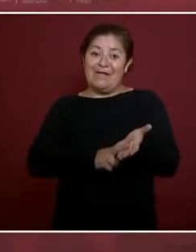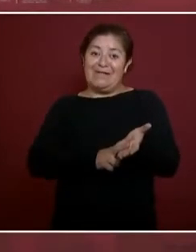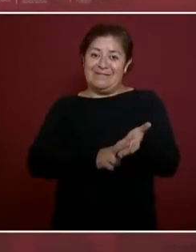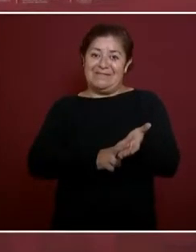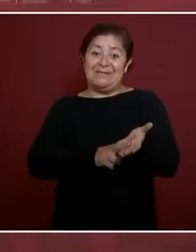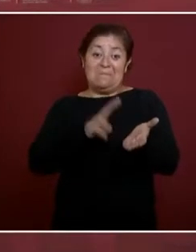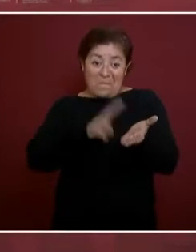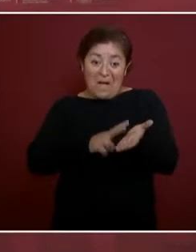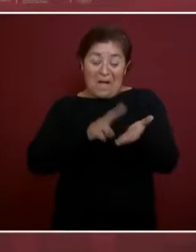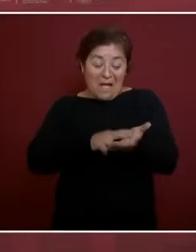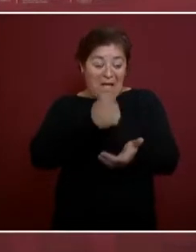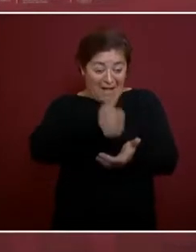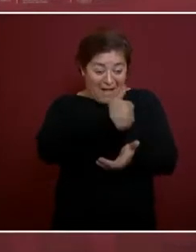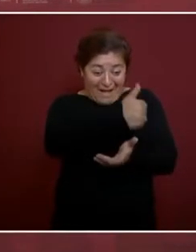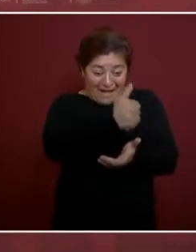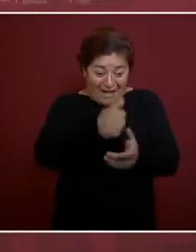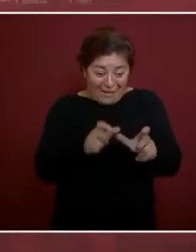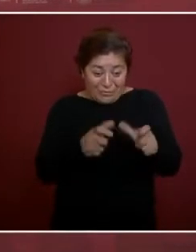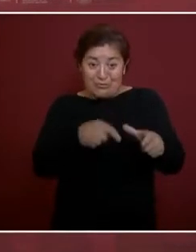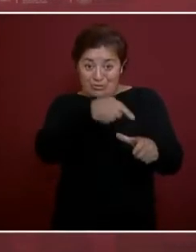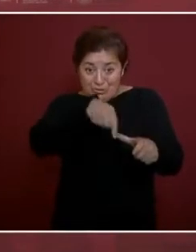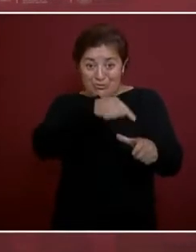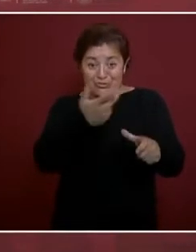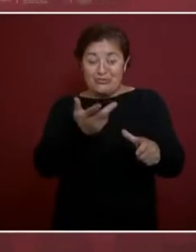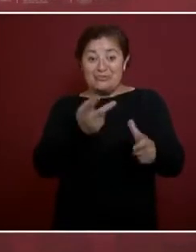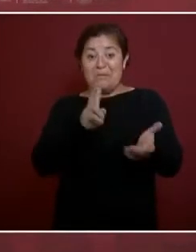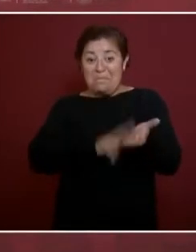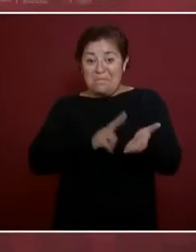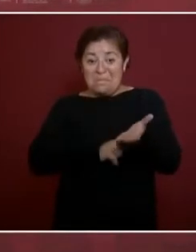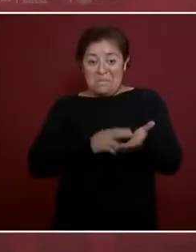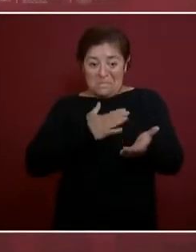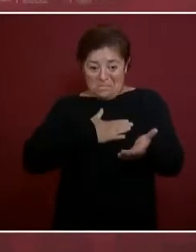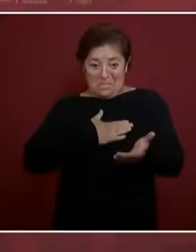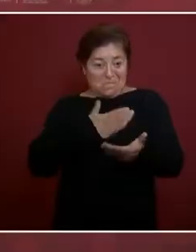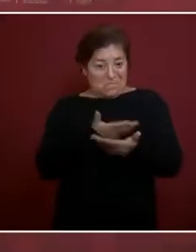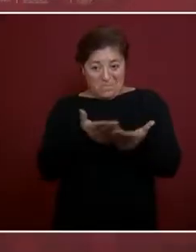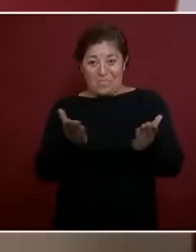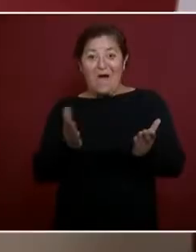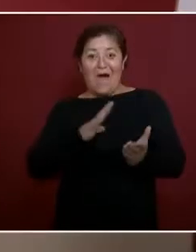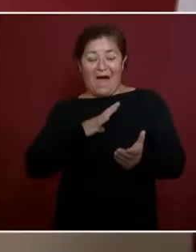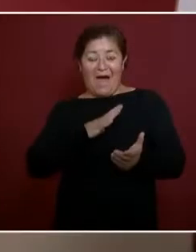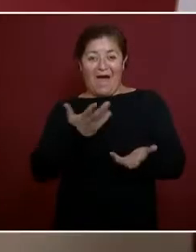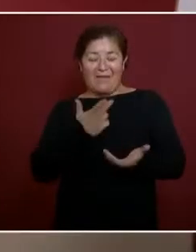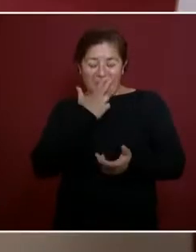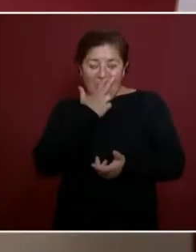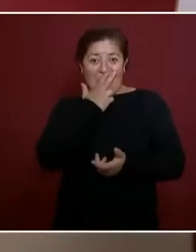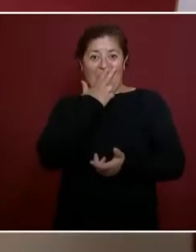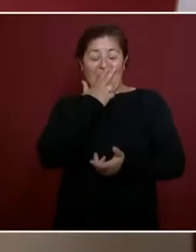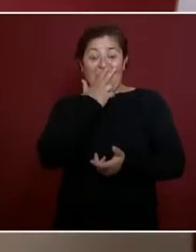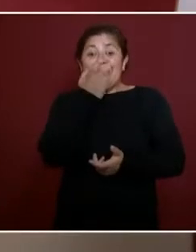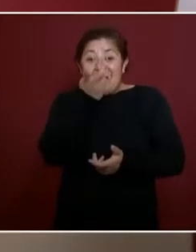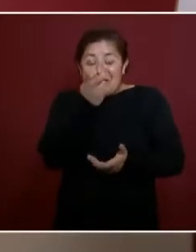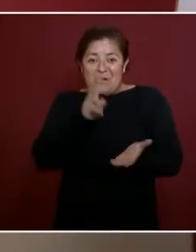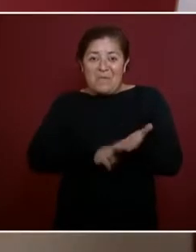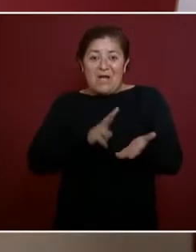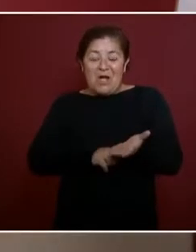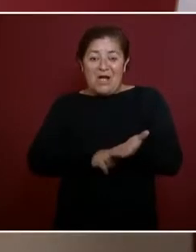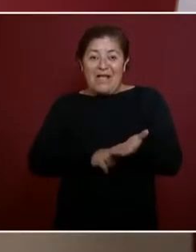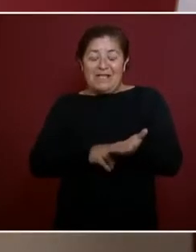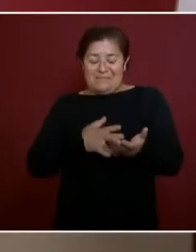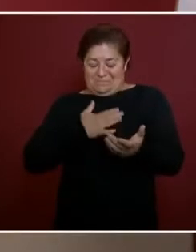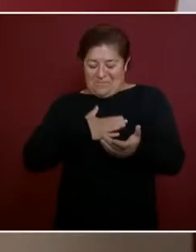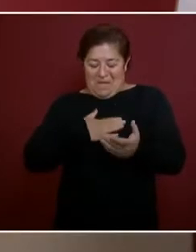Y esos valores son los que nos han protegido durante mucho tiempo.